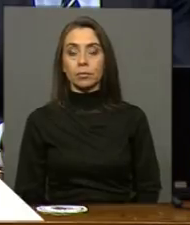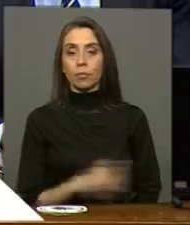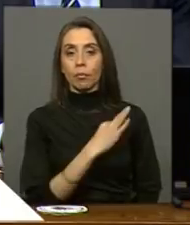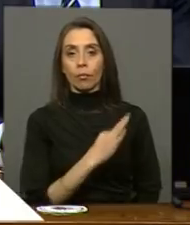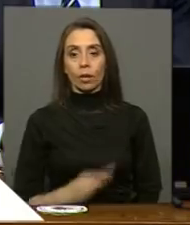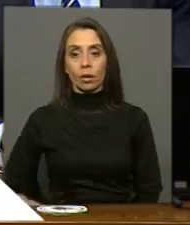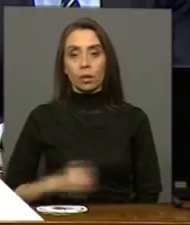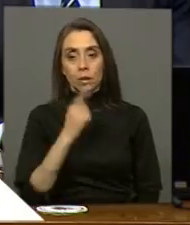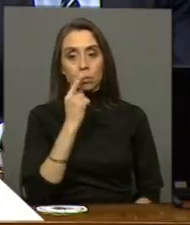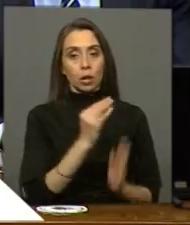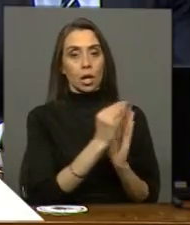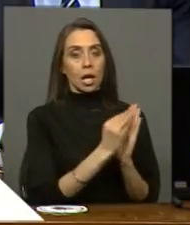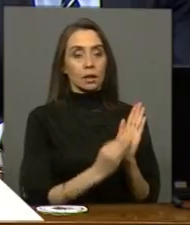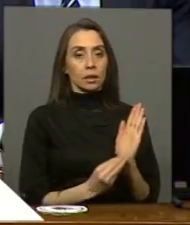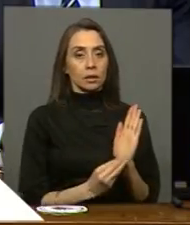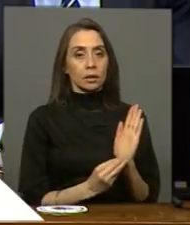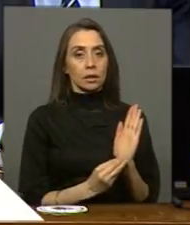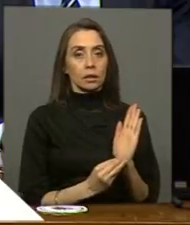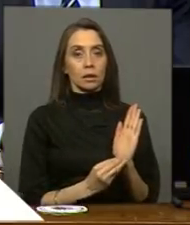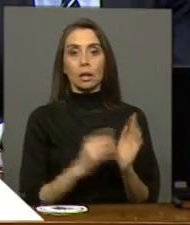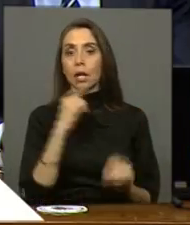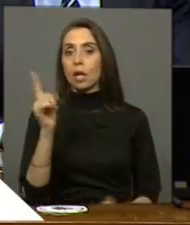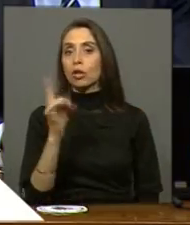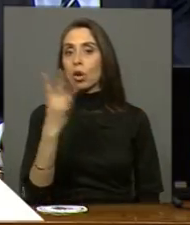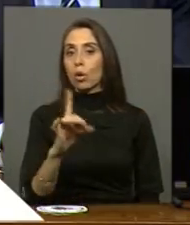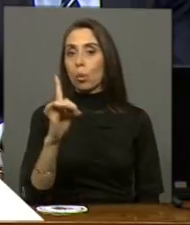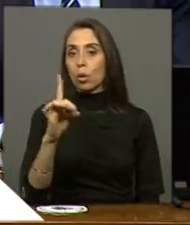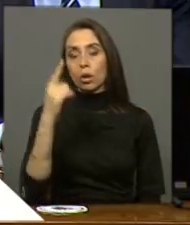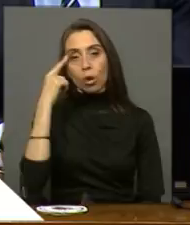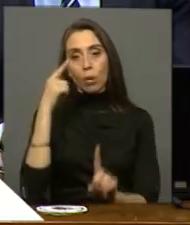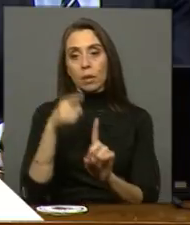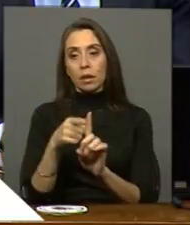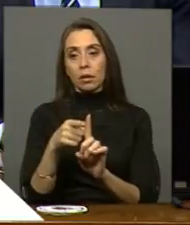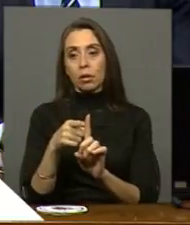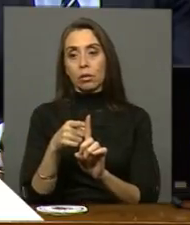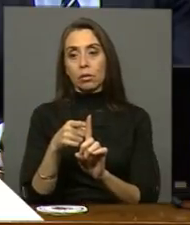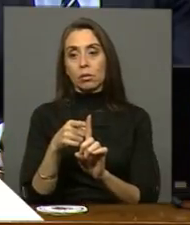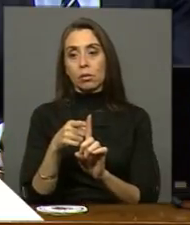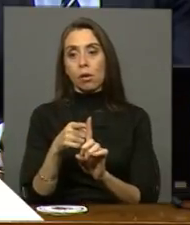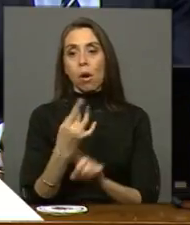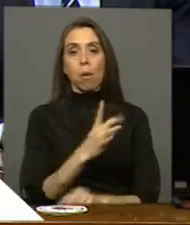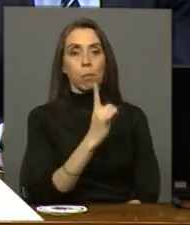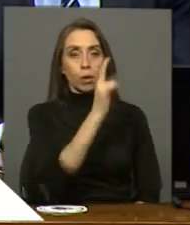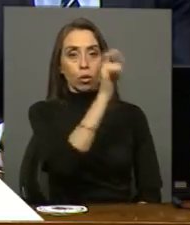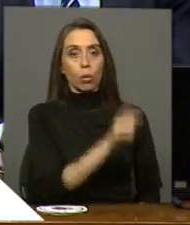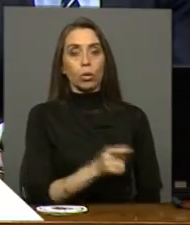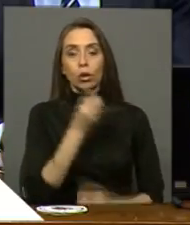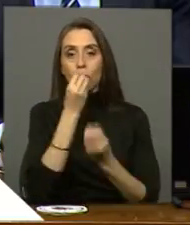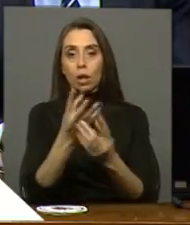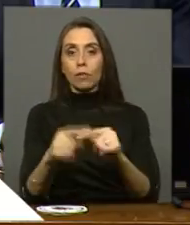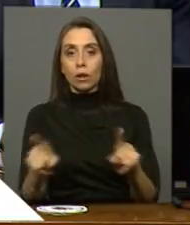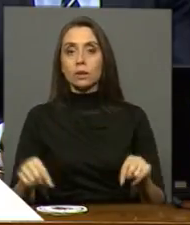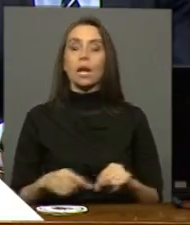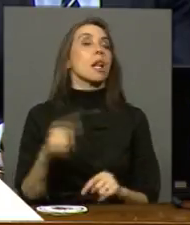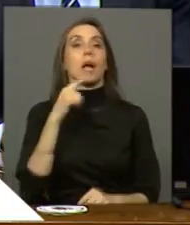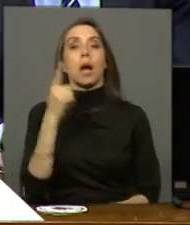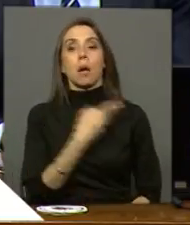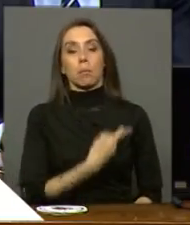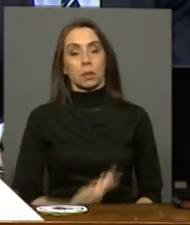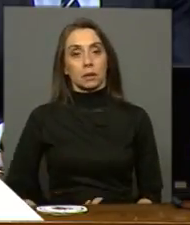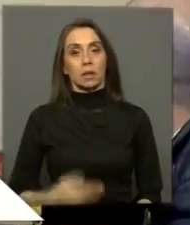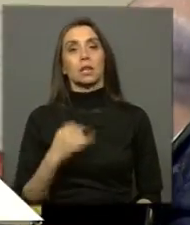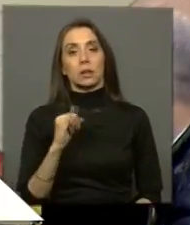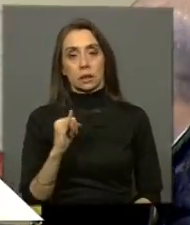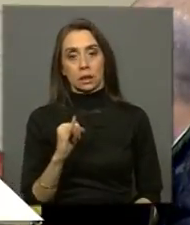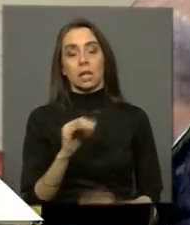Diputado, los antecedentes que usted... No es el único, presidente, que ha sido objeto de... Pero es el único que lo ha dicho en la sala. Presidente, voy a presentar